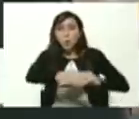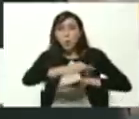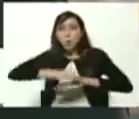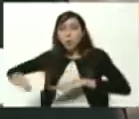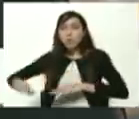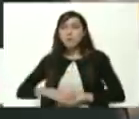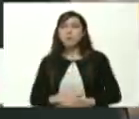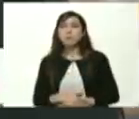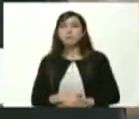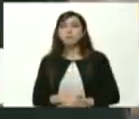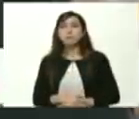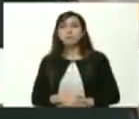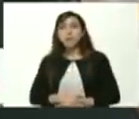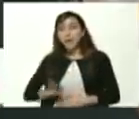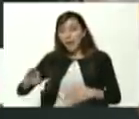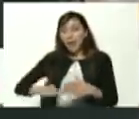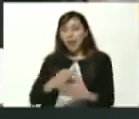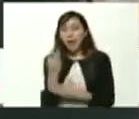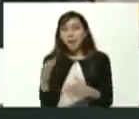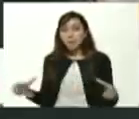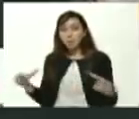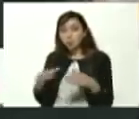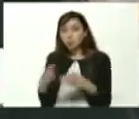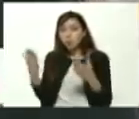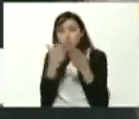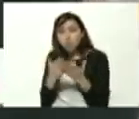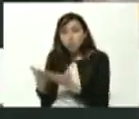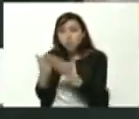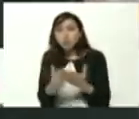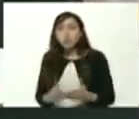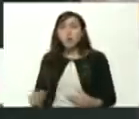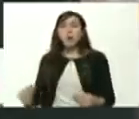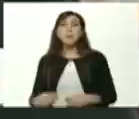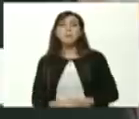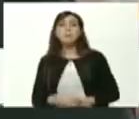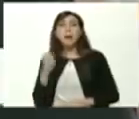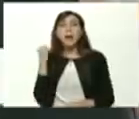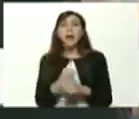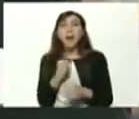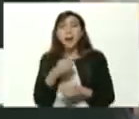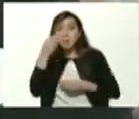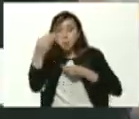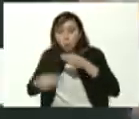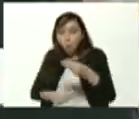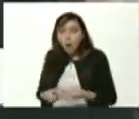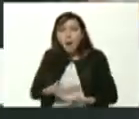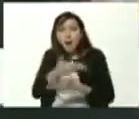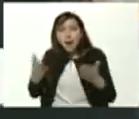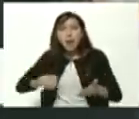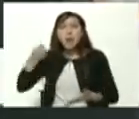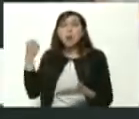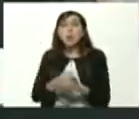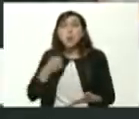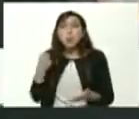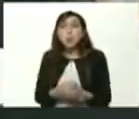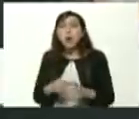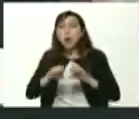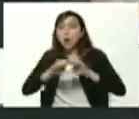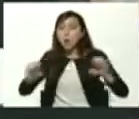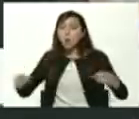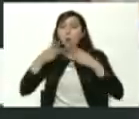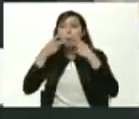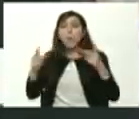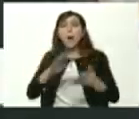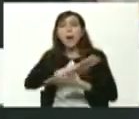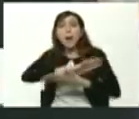en los cuales la Federación Venezolana de Estudiantes Universitarios hace vida para seguir garantizando y seguir luchando por la educación pública